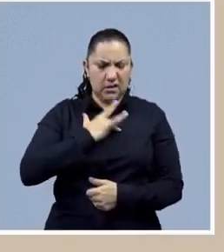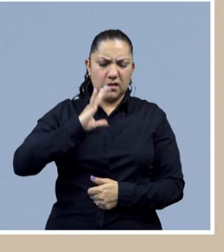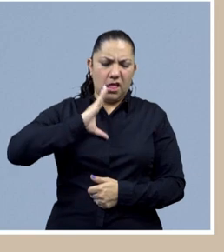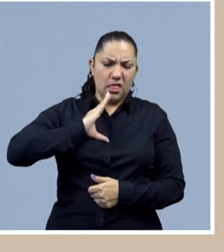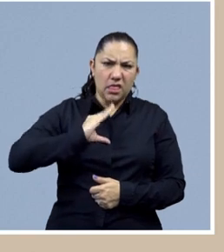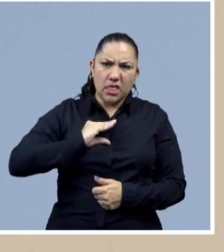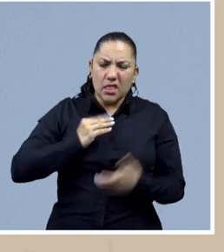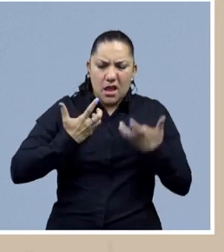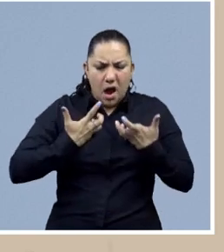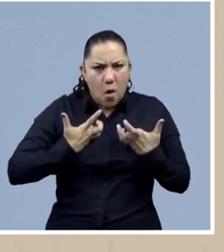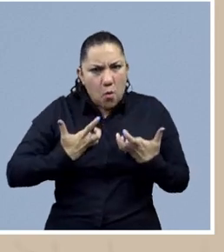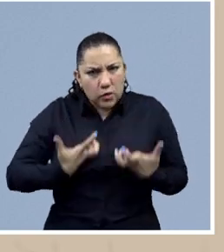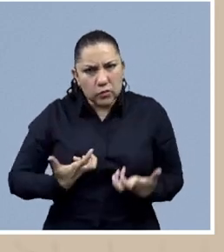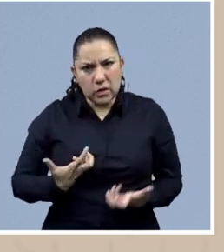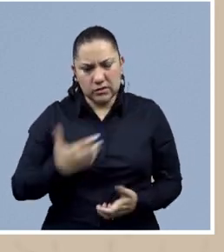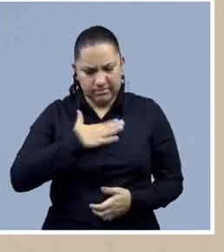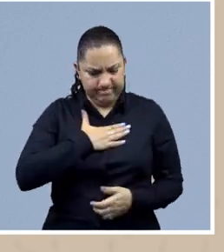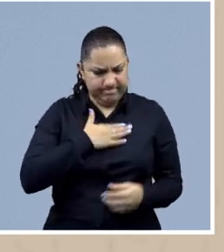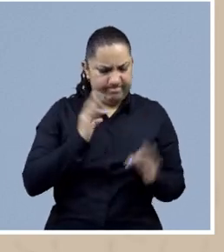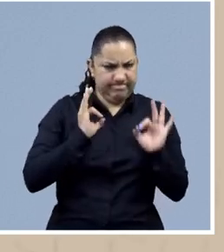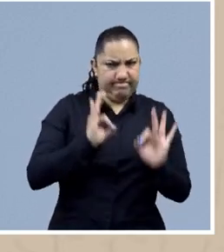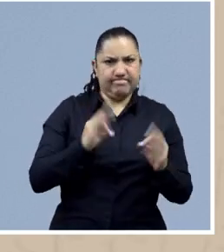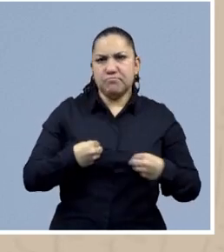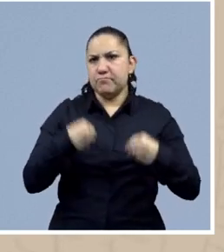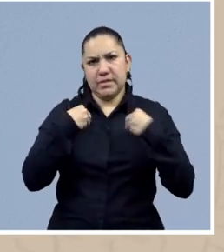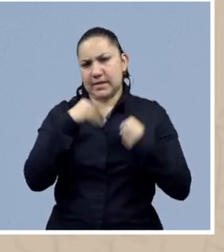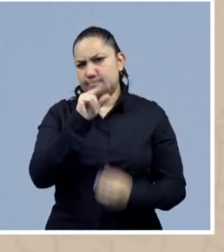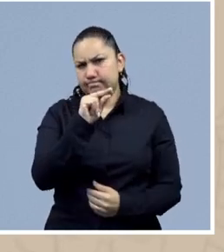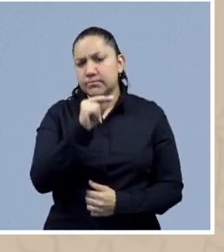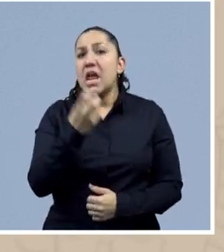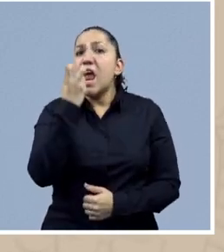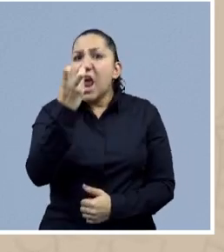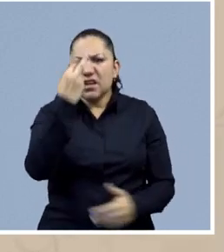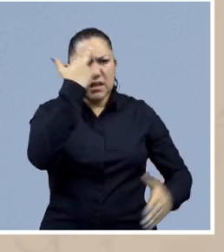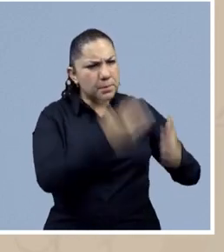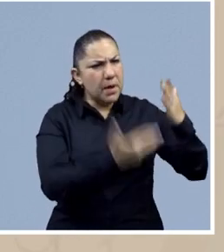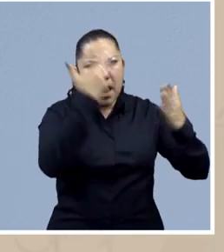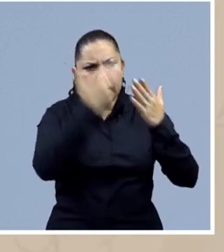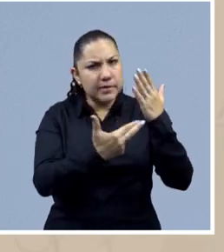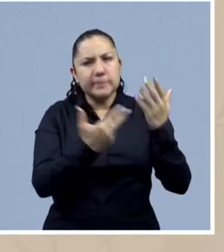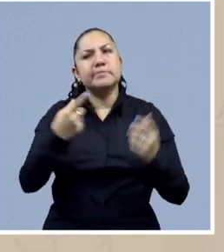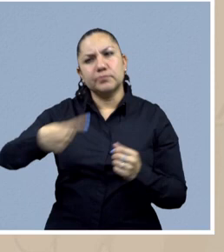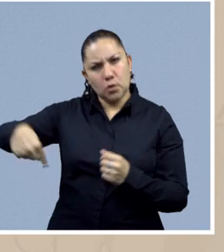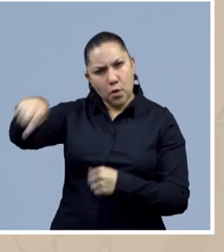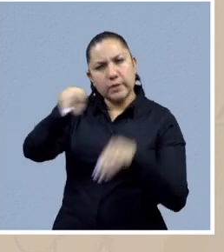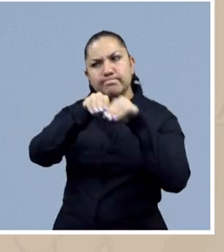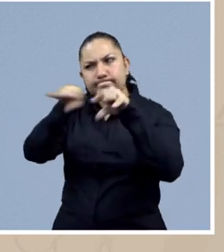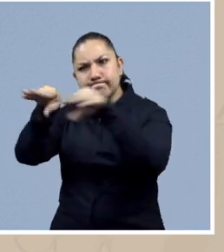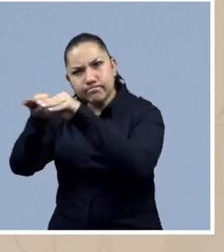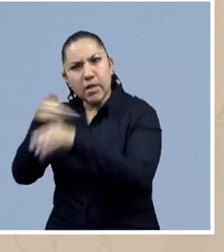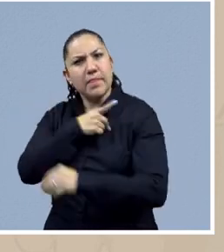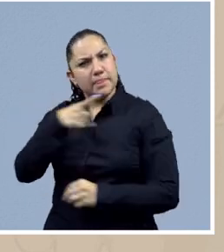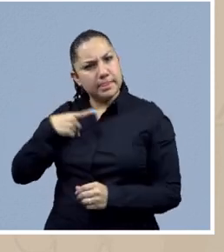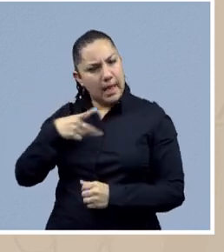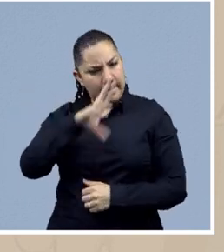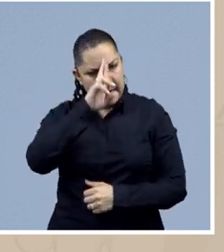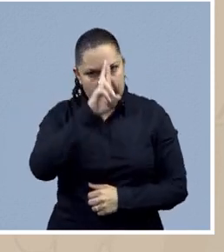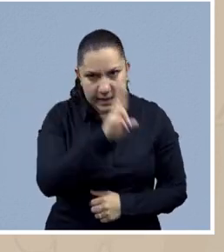baja autoestima. Para contrarrestar esta problemática social, se han implementado acciones que fomentan una cultura de valores